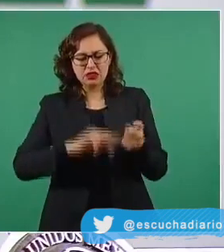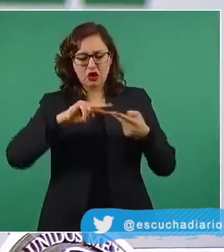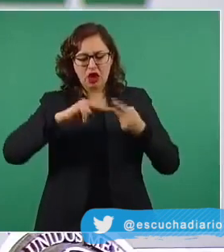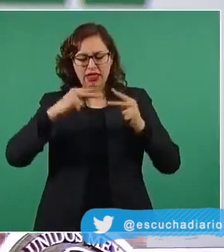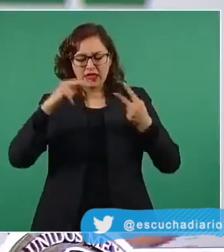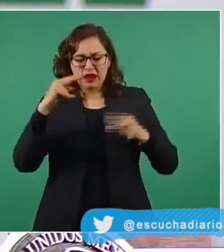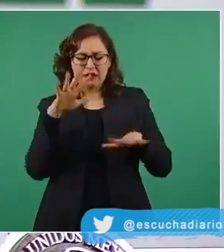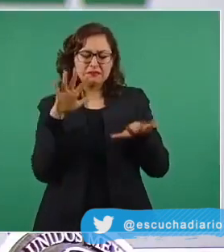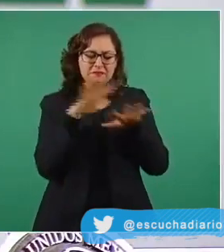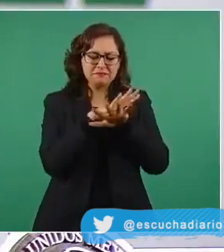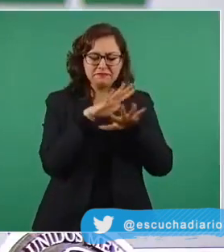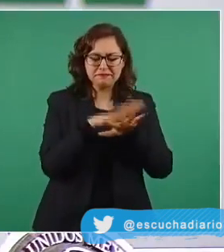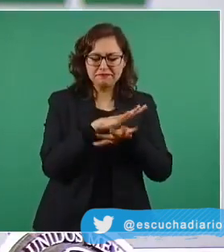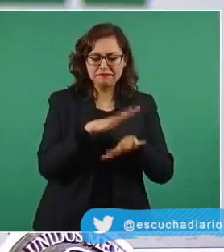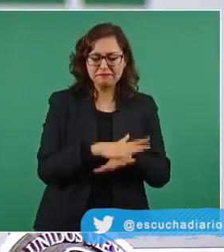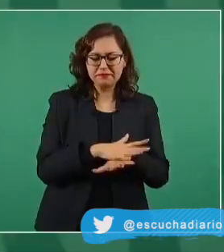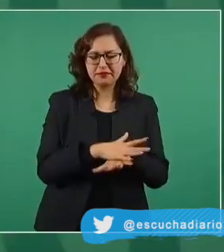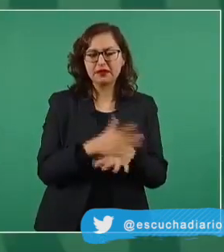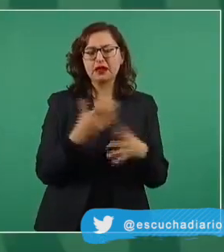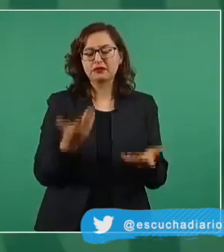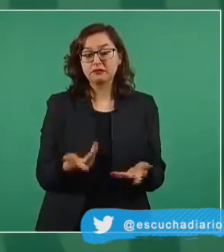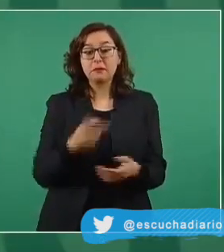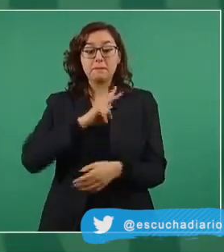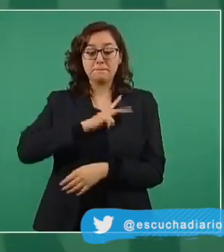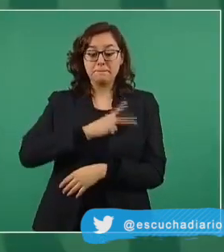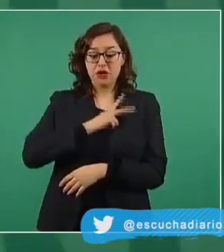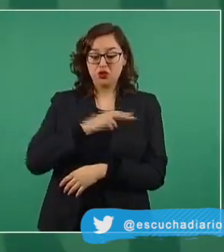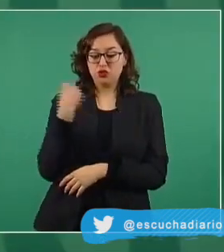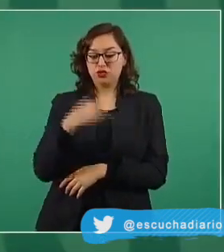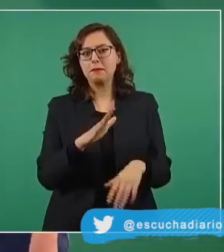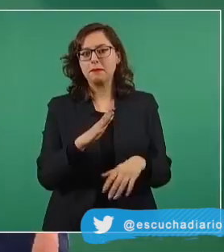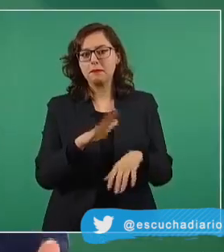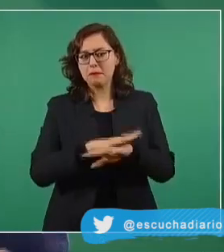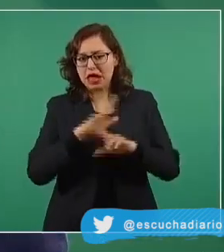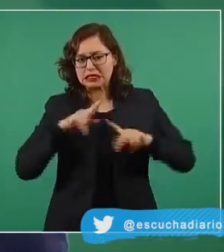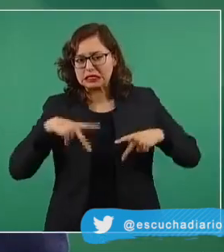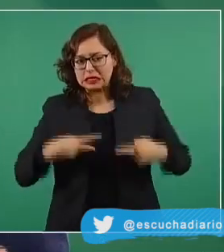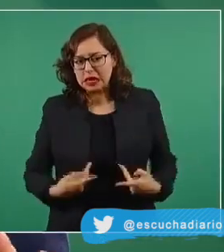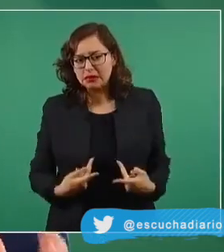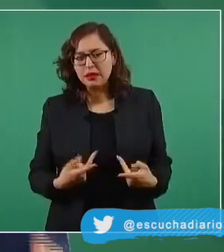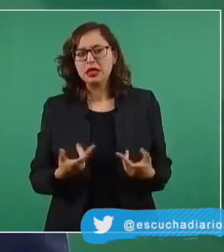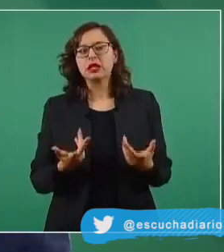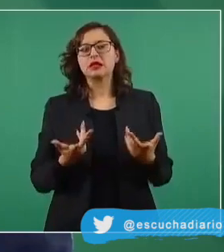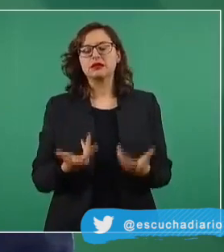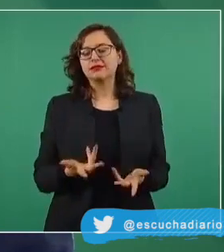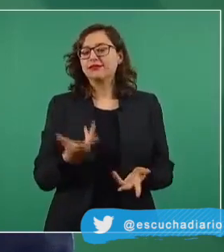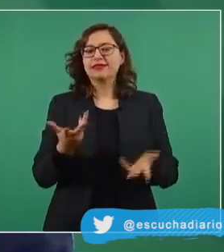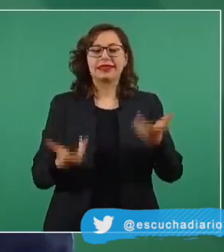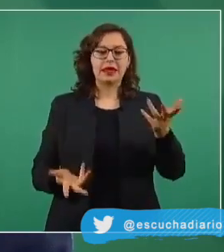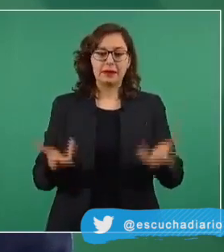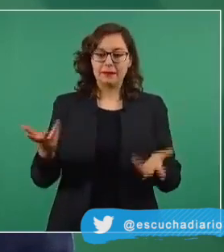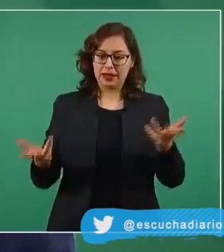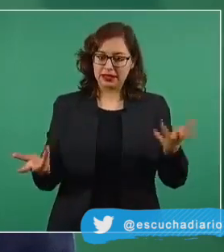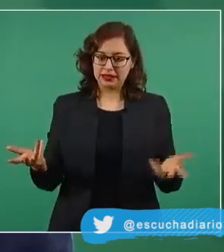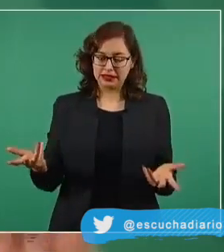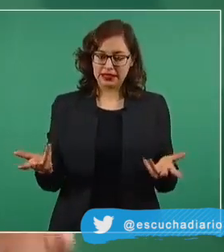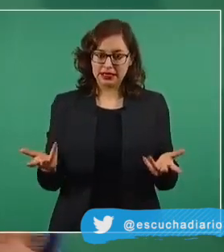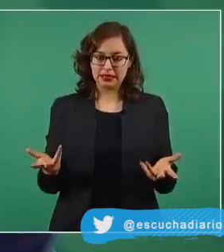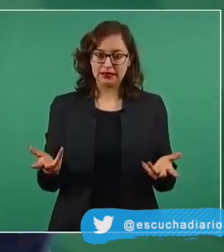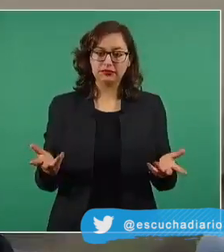casos activos, 236.810 defunciones y 12.301 defunciones